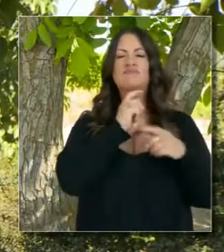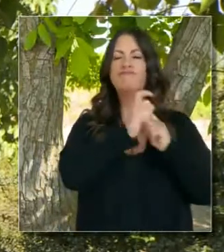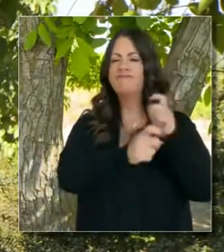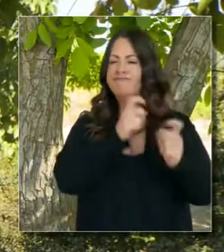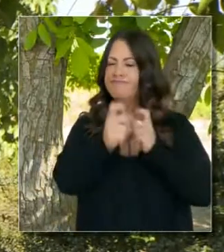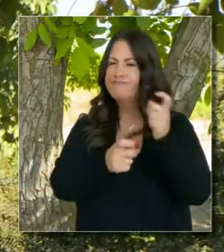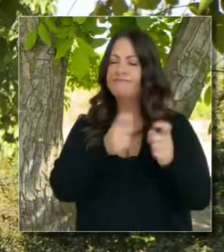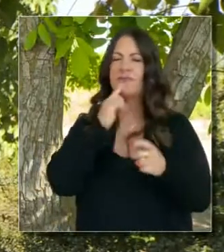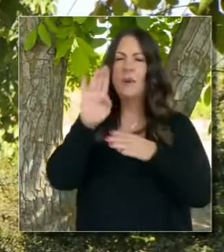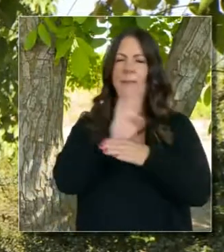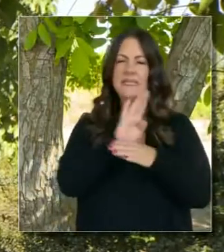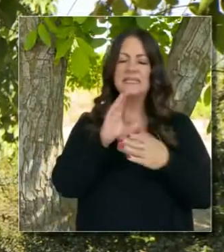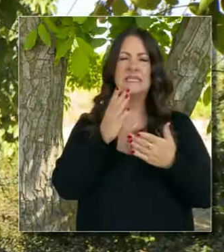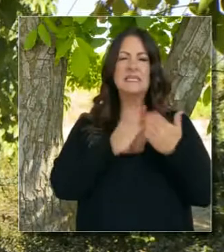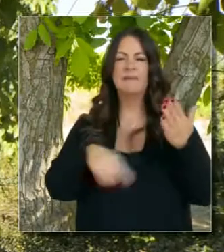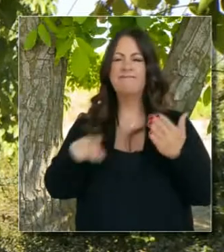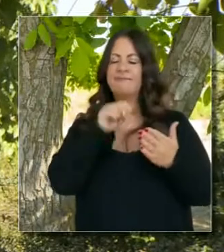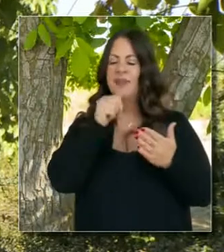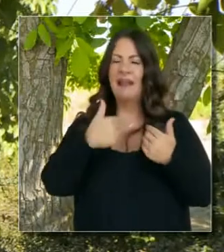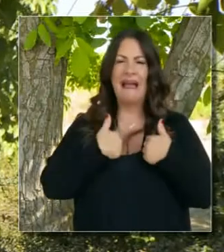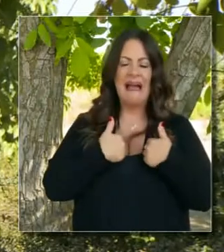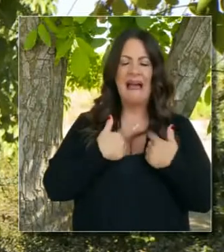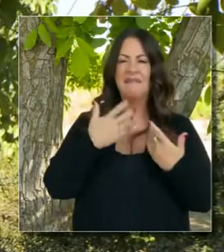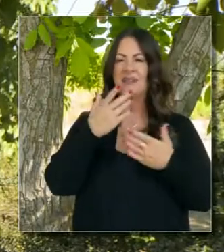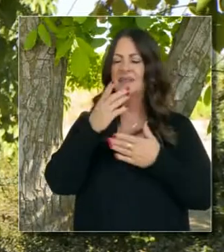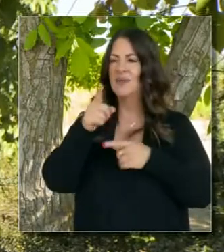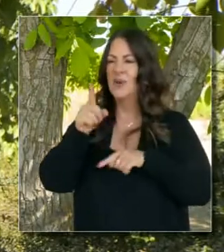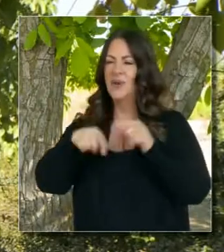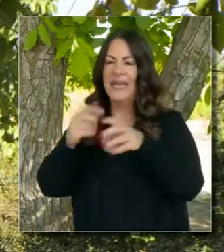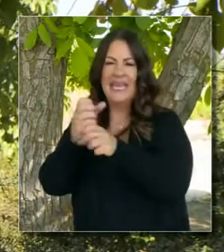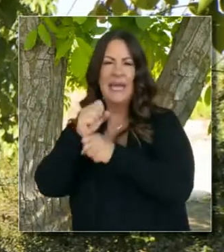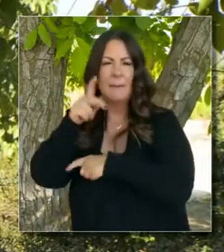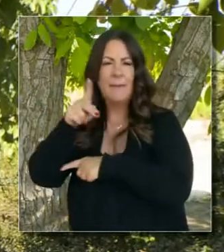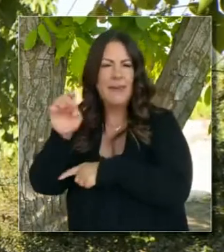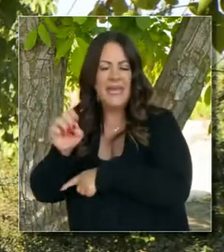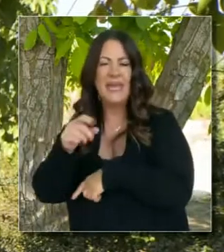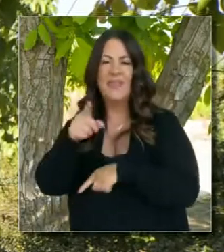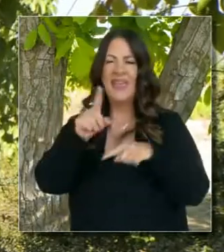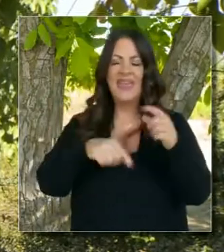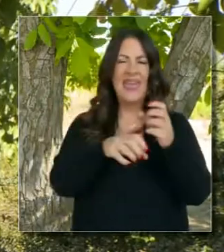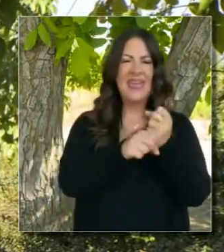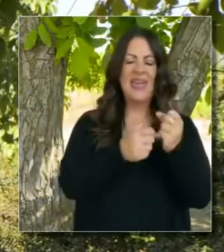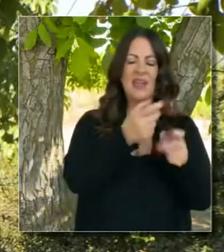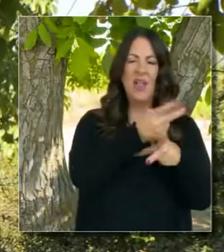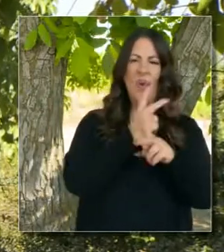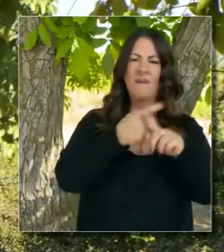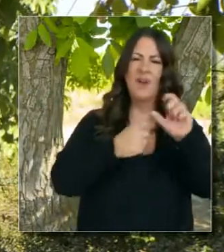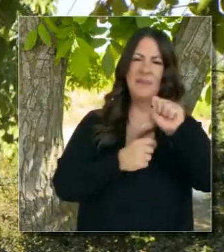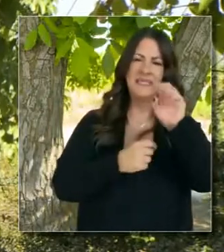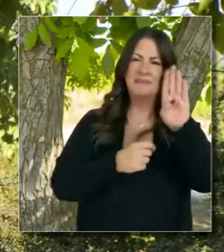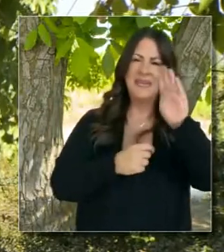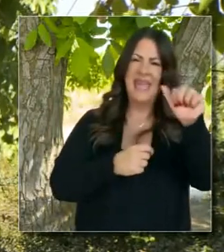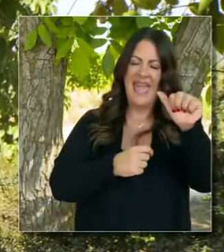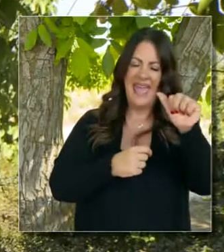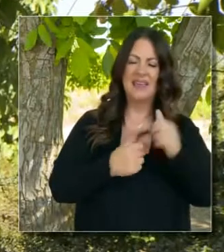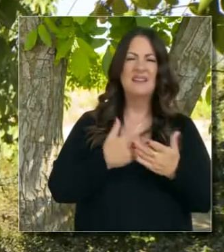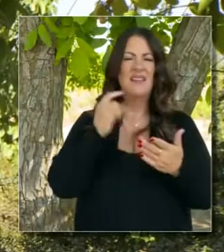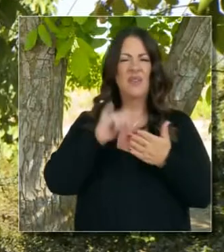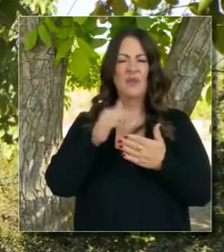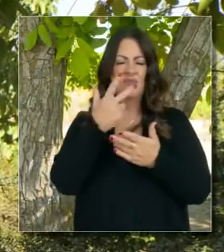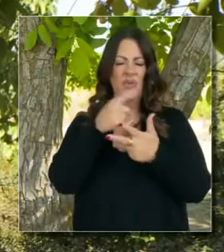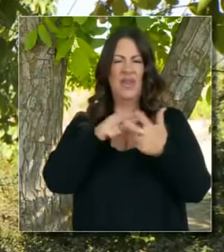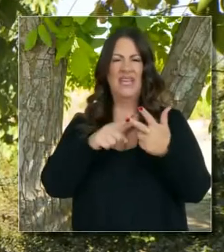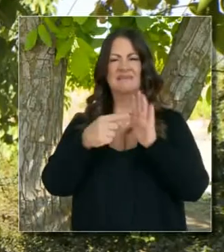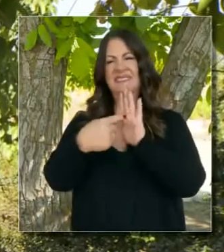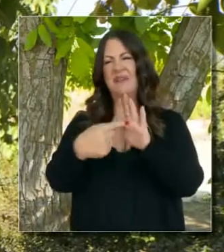negocios de minorías que habrían pasado desapercibidos por el programa APP y que no pueden conseguir apoyo por SBA. Estos son